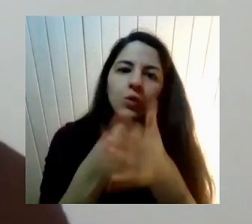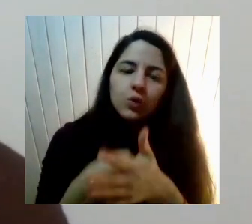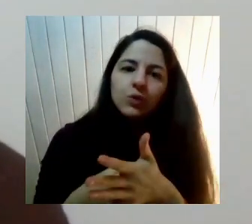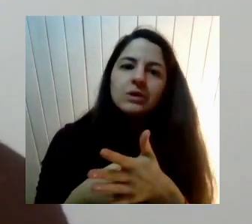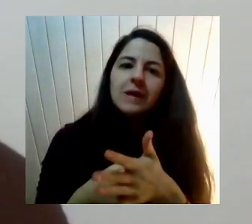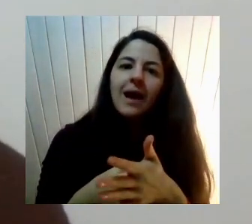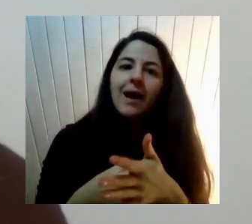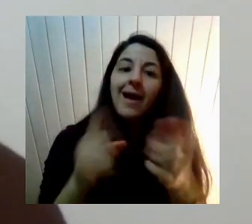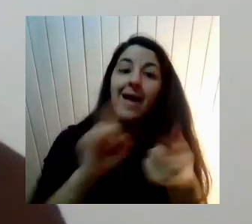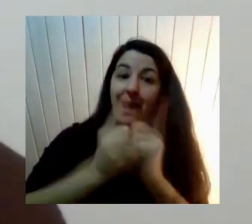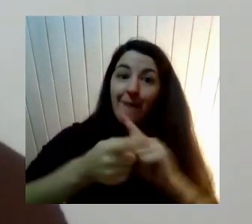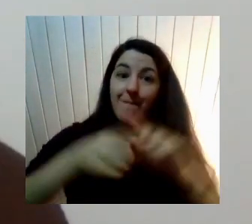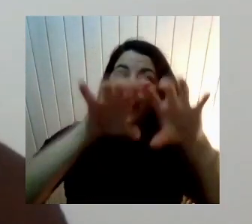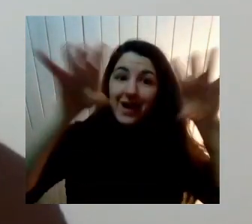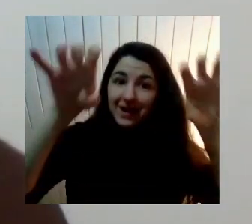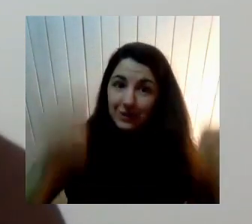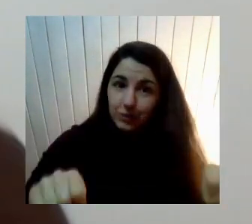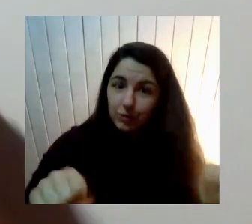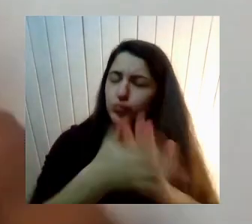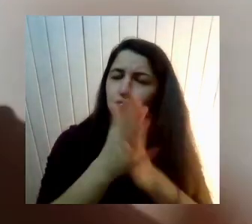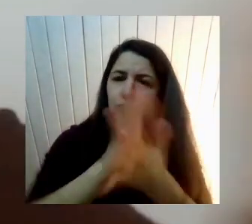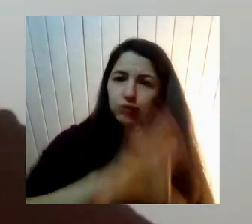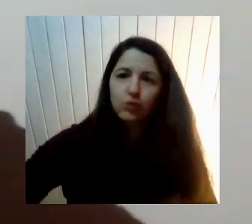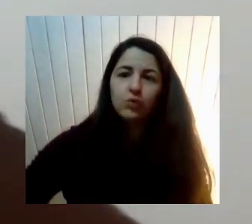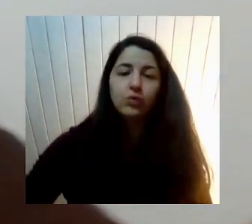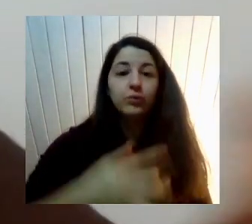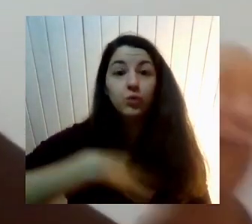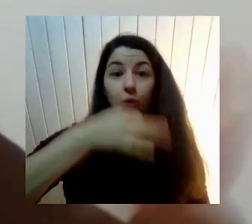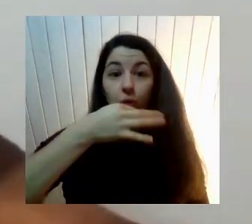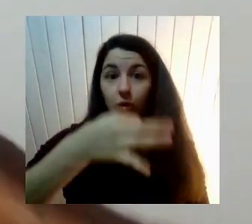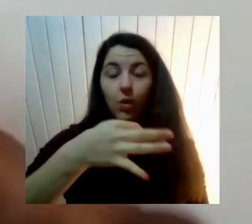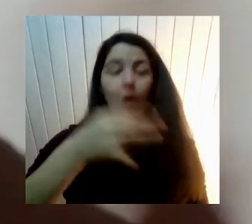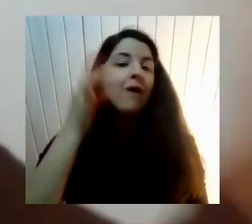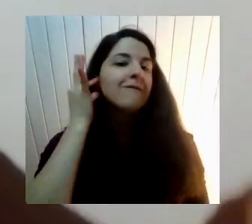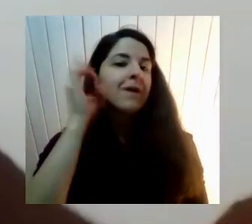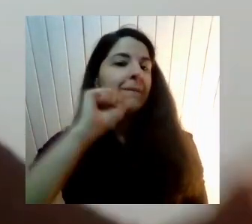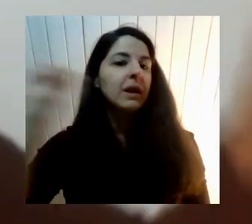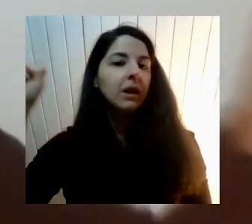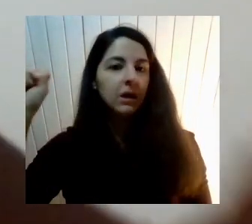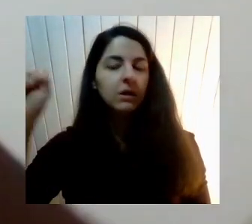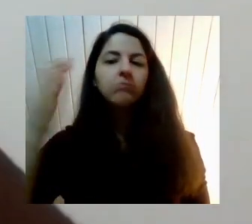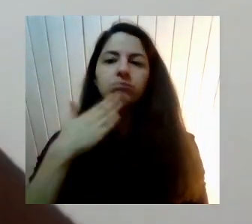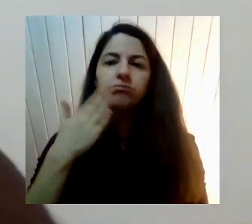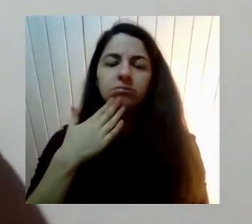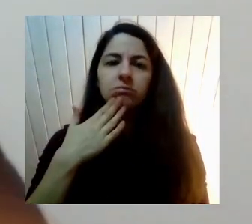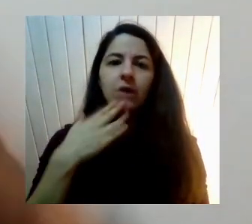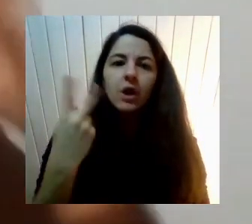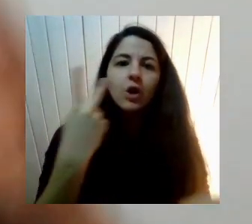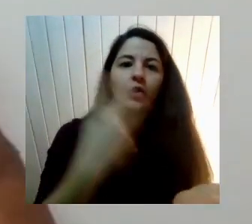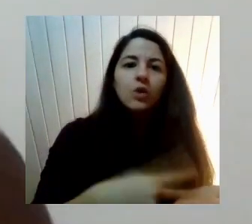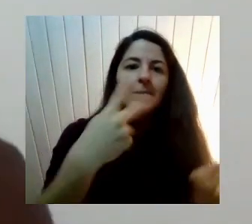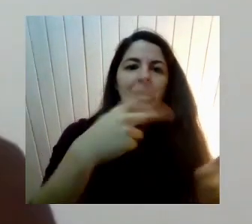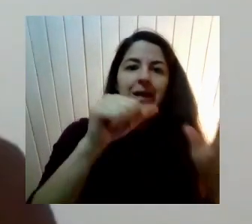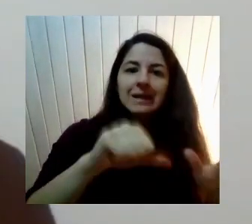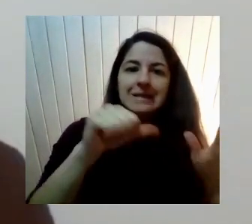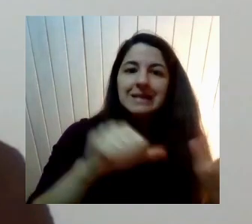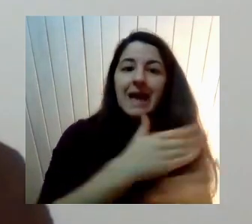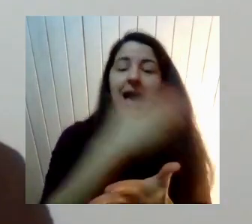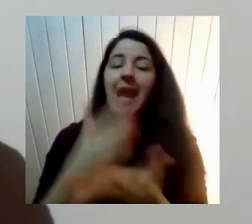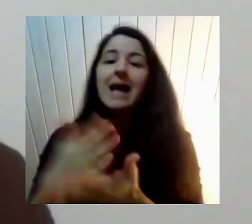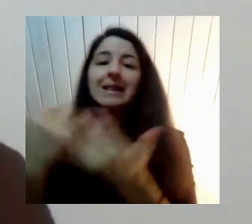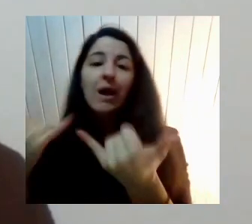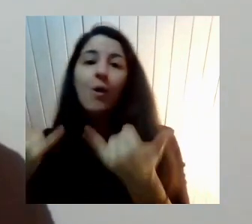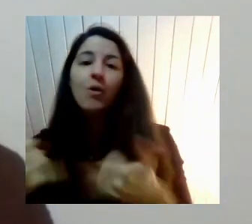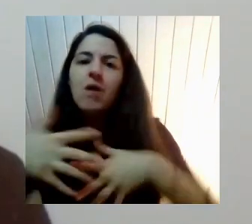yo diría Que el ingrediente Feminista La movilización Por la educación Que viene en 2006 En adelante Hasta ahora Le da la totalidad